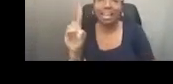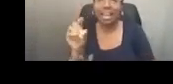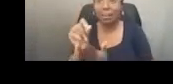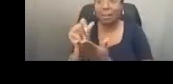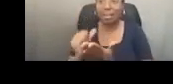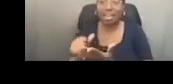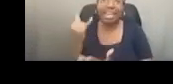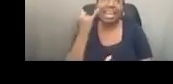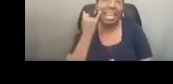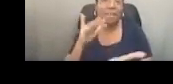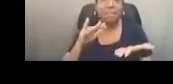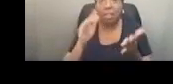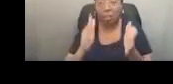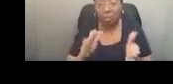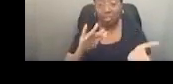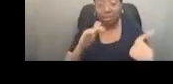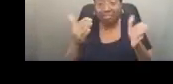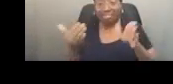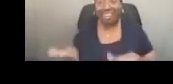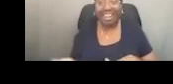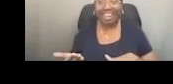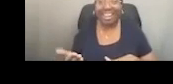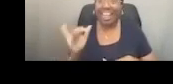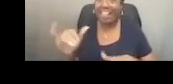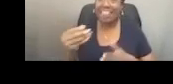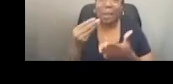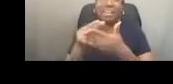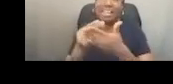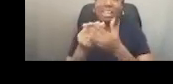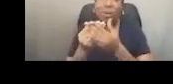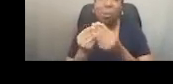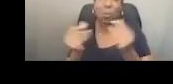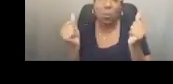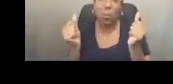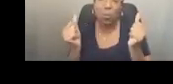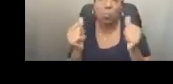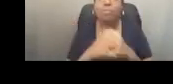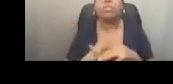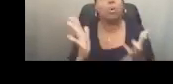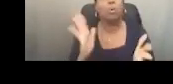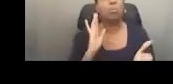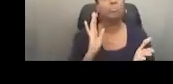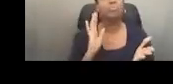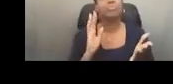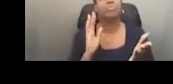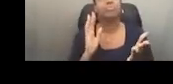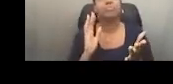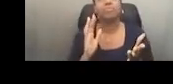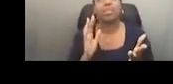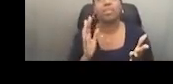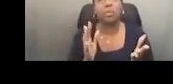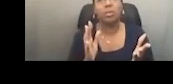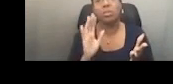reembolso Medicaid en un fideicomiso de terceros cuando el beneficiario fallece. Vamos a hablar acerca de eso cuando lleguemos a